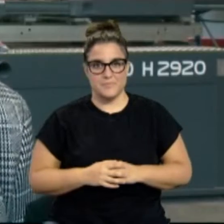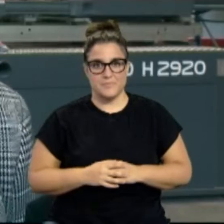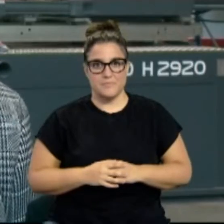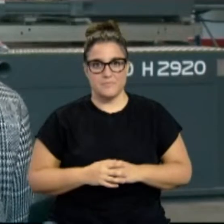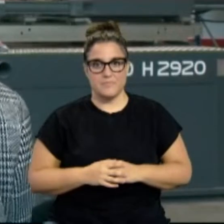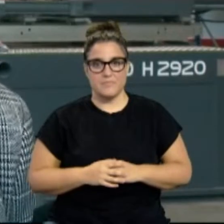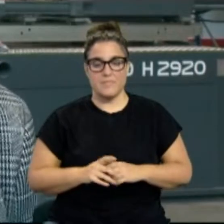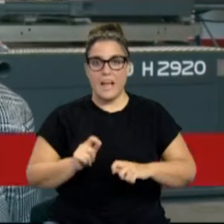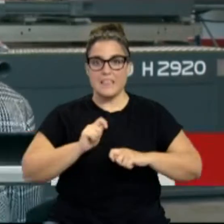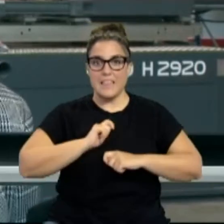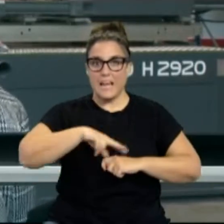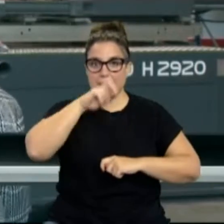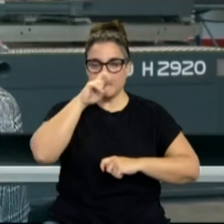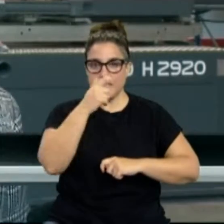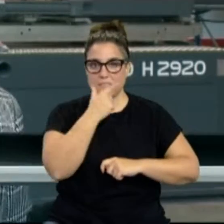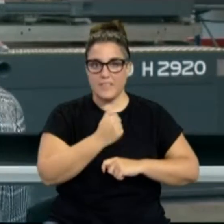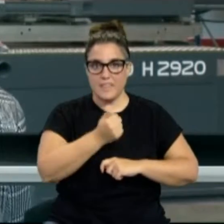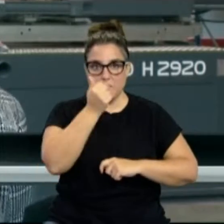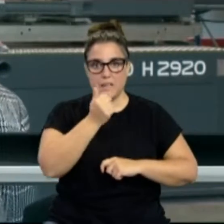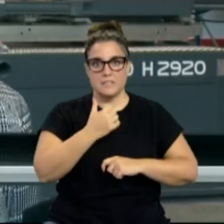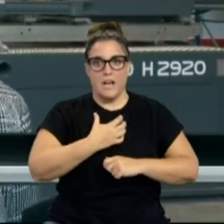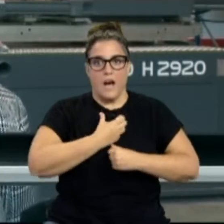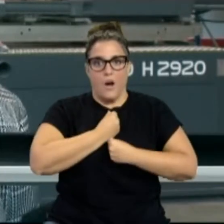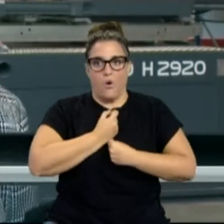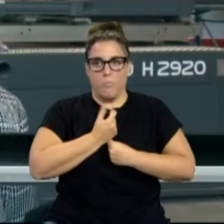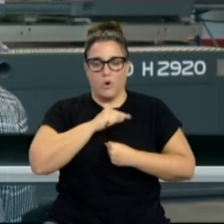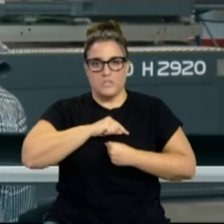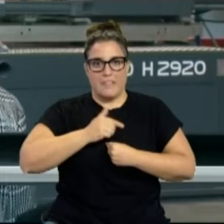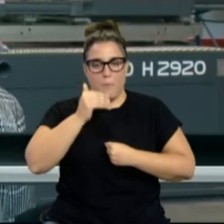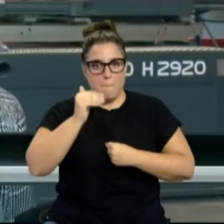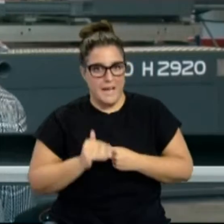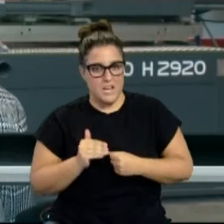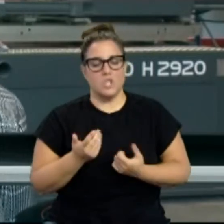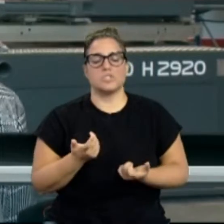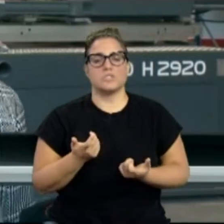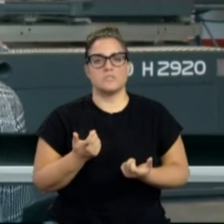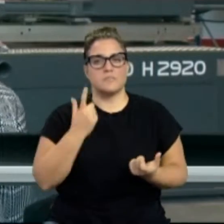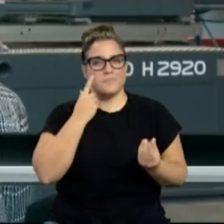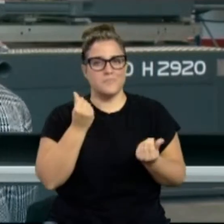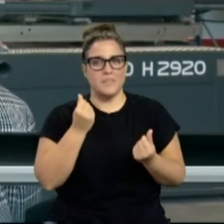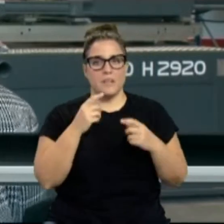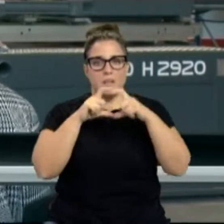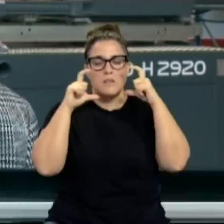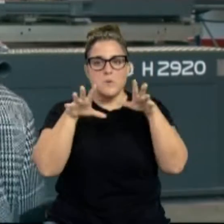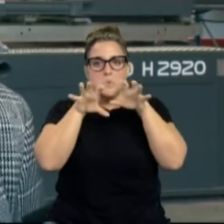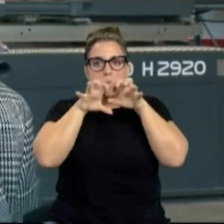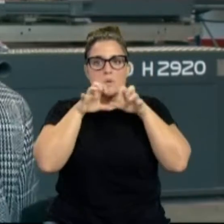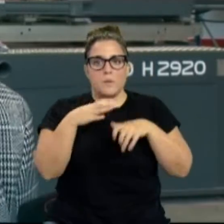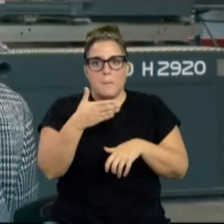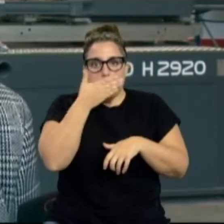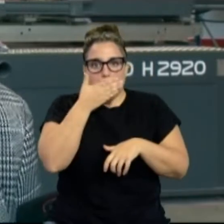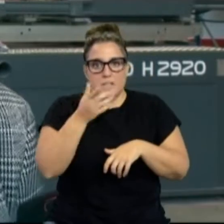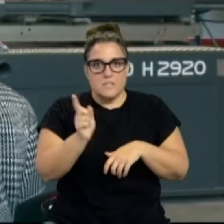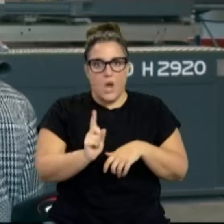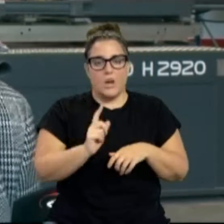Facilidad para respirar, menor sensación de ahogo, notas que no se te pega la mascarilla, da una sensación